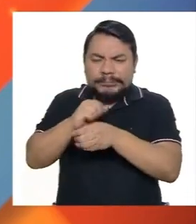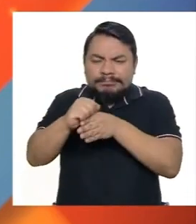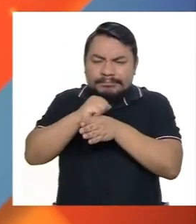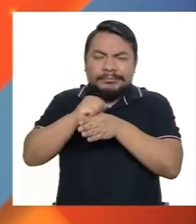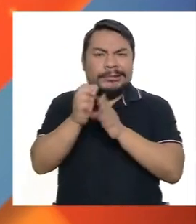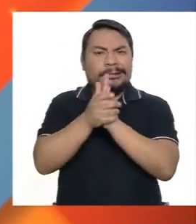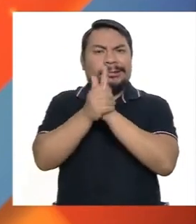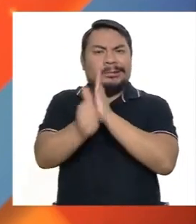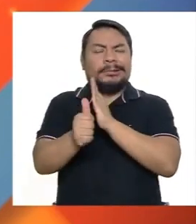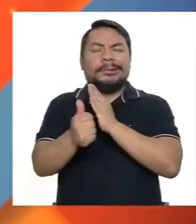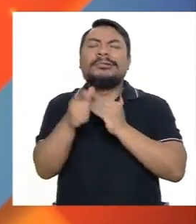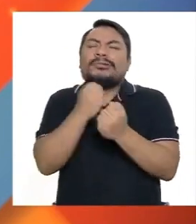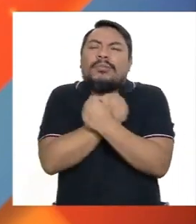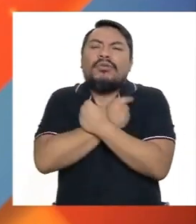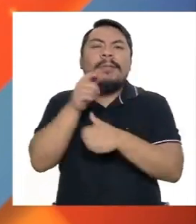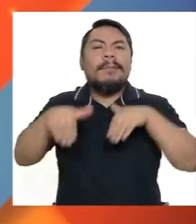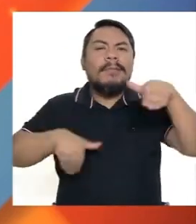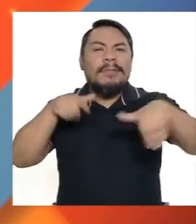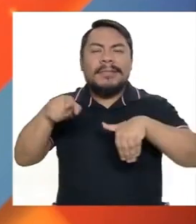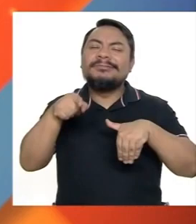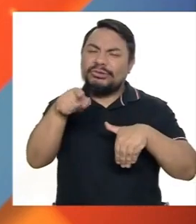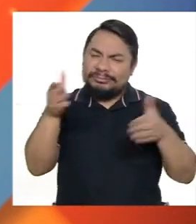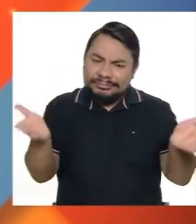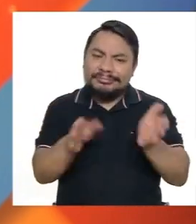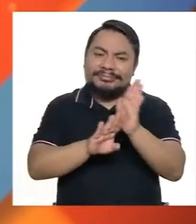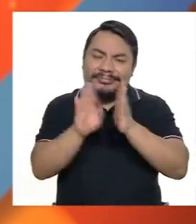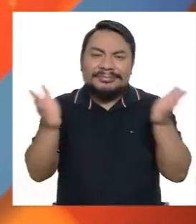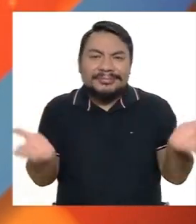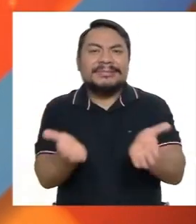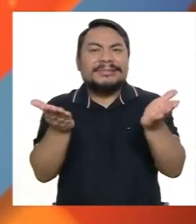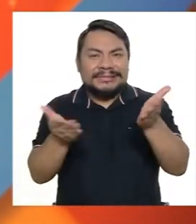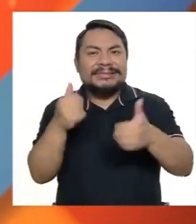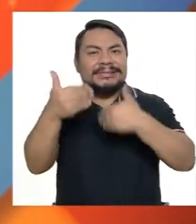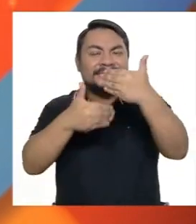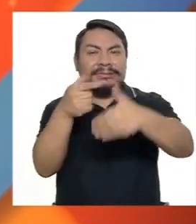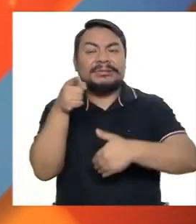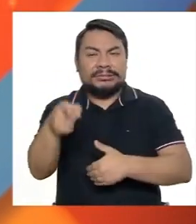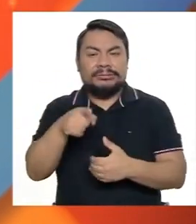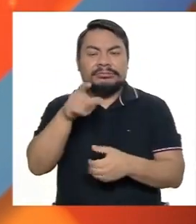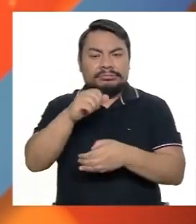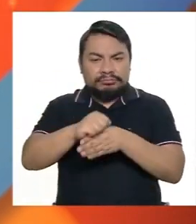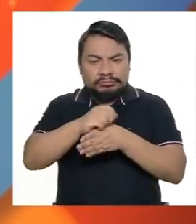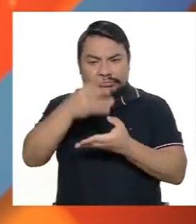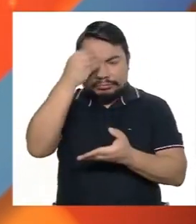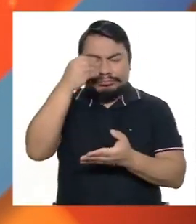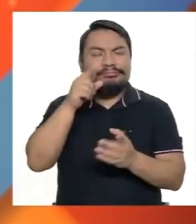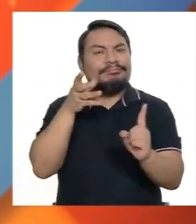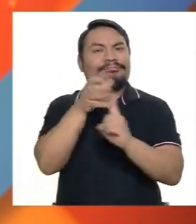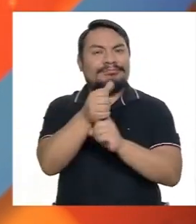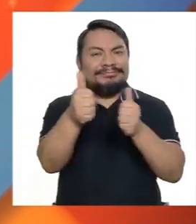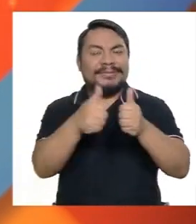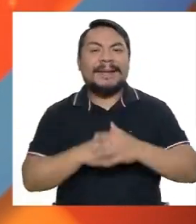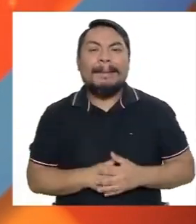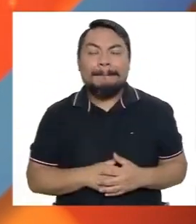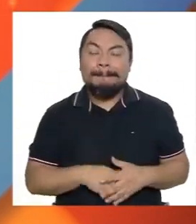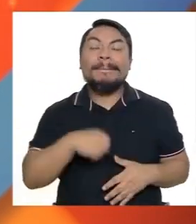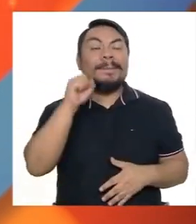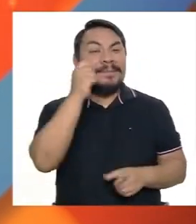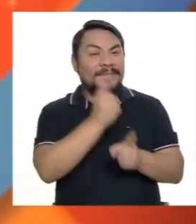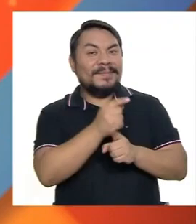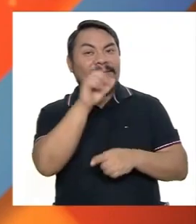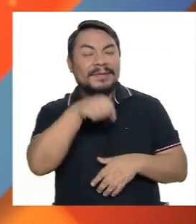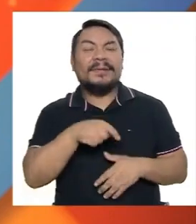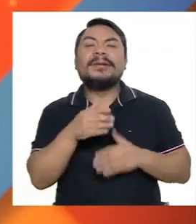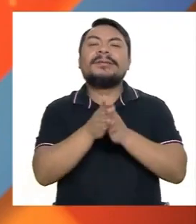y talento en la natación. Siempre ahí, adelante, adelante. No hay duda que la disciplina siempre tiene sus recompensas. Es